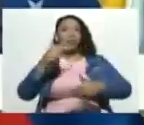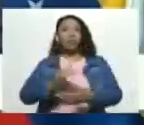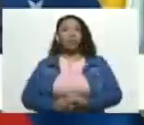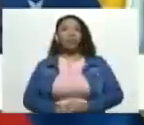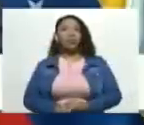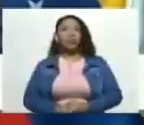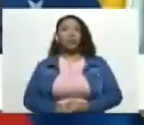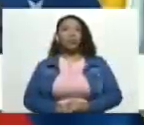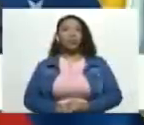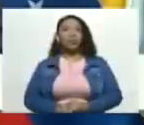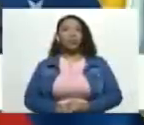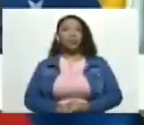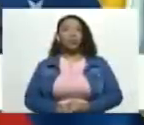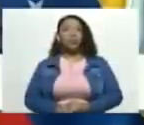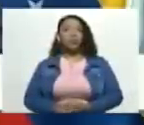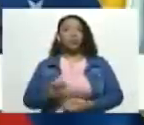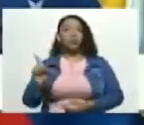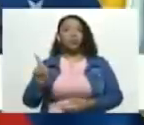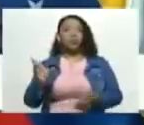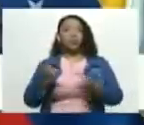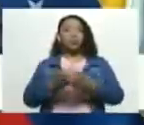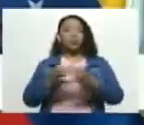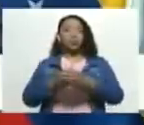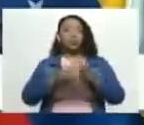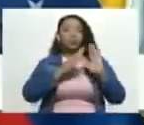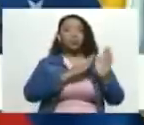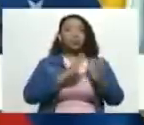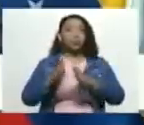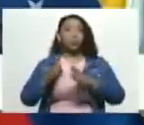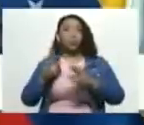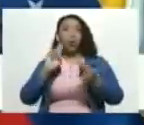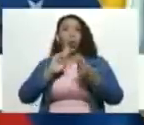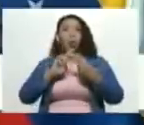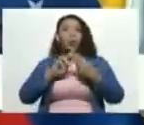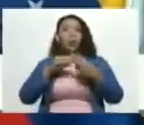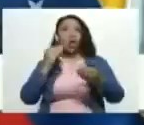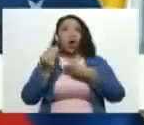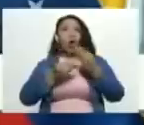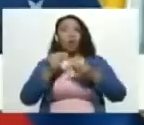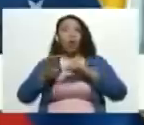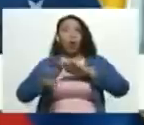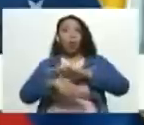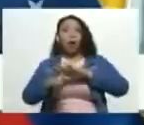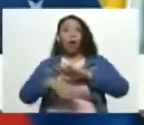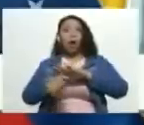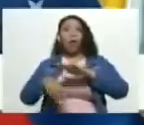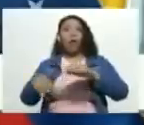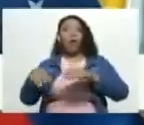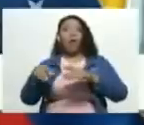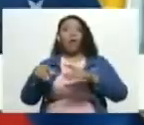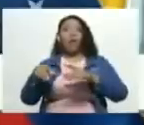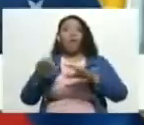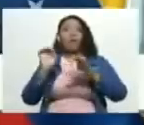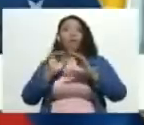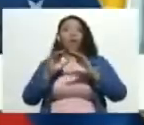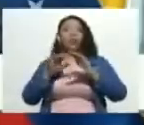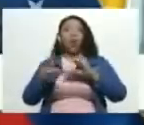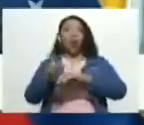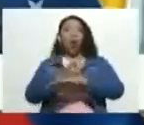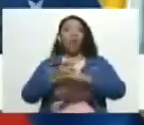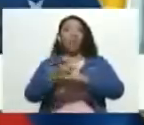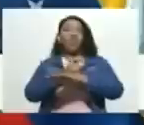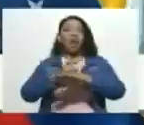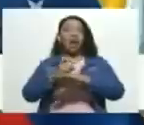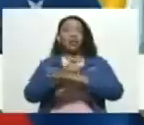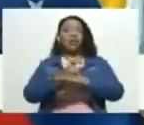de esta banda de malandros conocida en los bajos fondos como gobierno interino así como